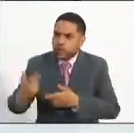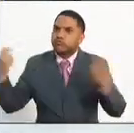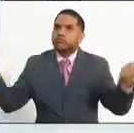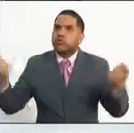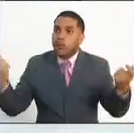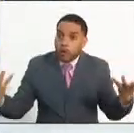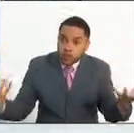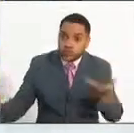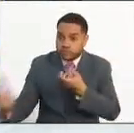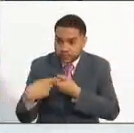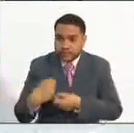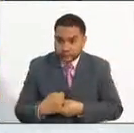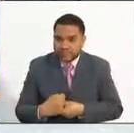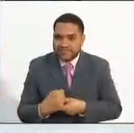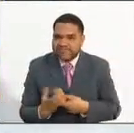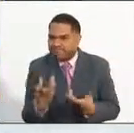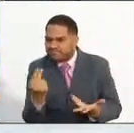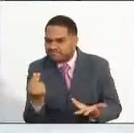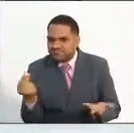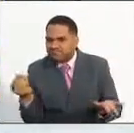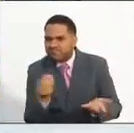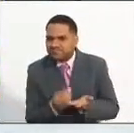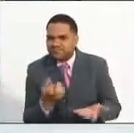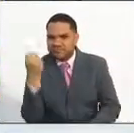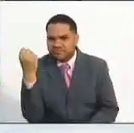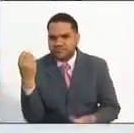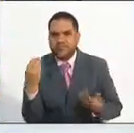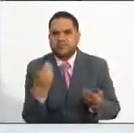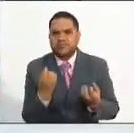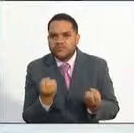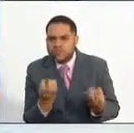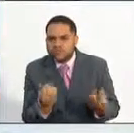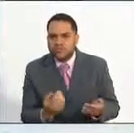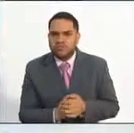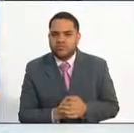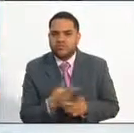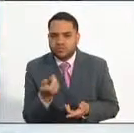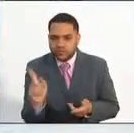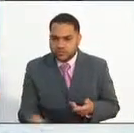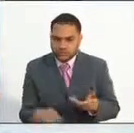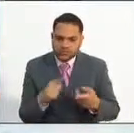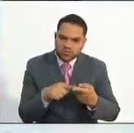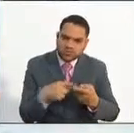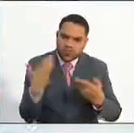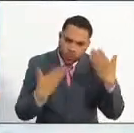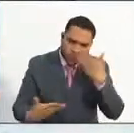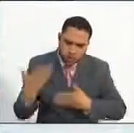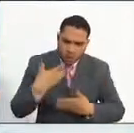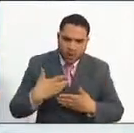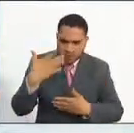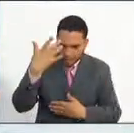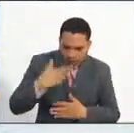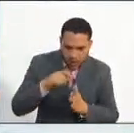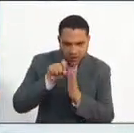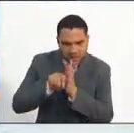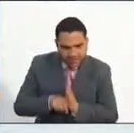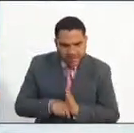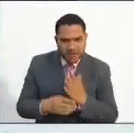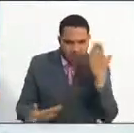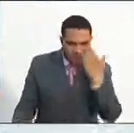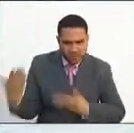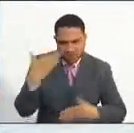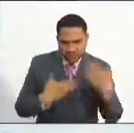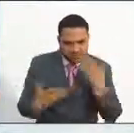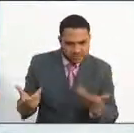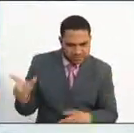toda esta información, al igual que el tipo de pruebas, la ponderación de las pruebas, son definidas claramente